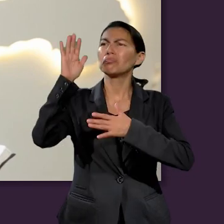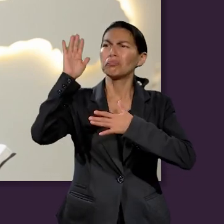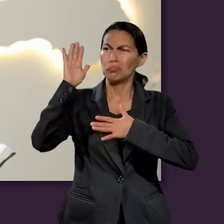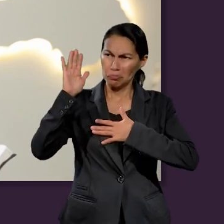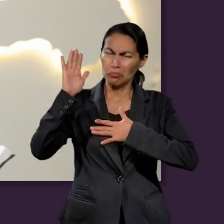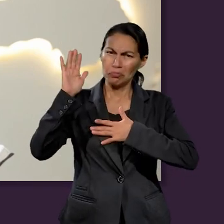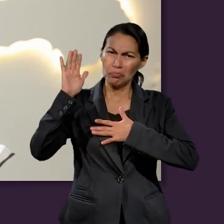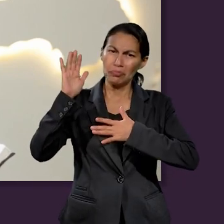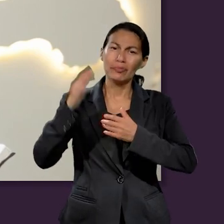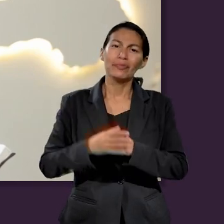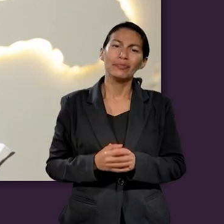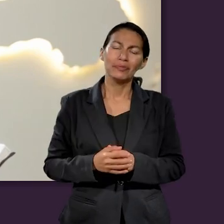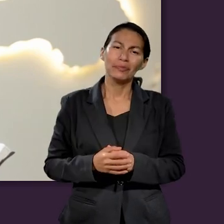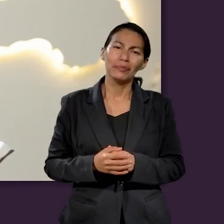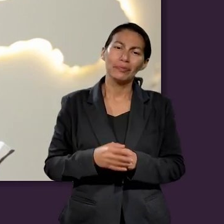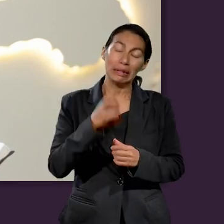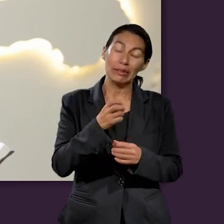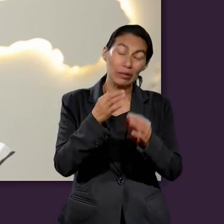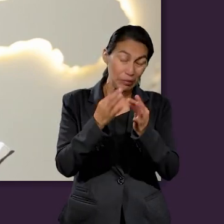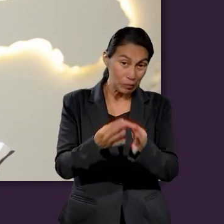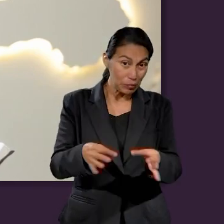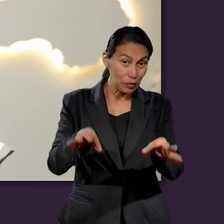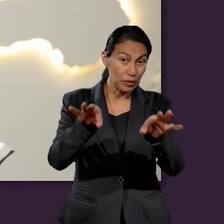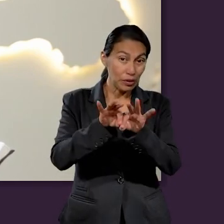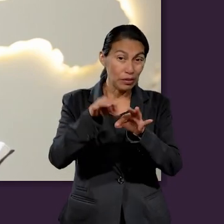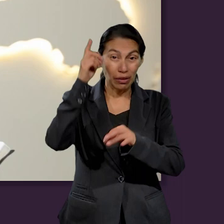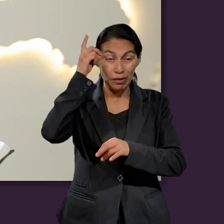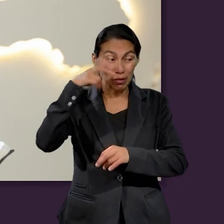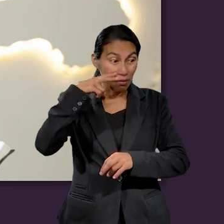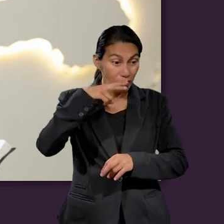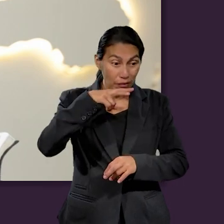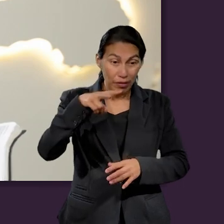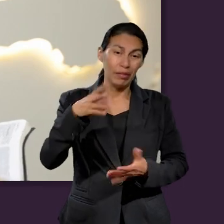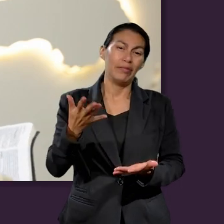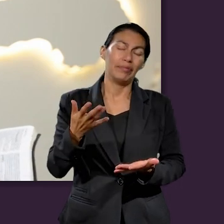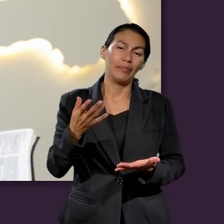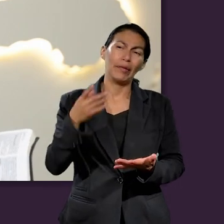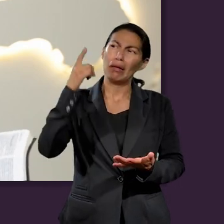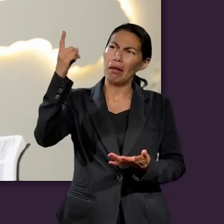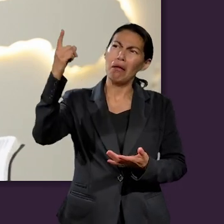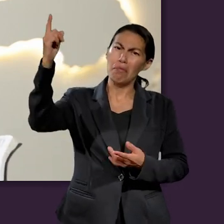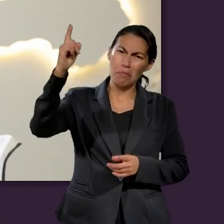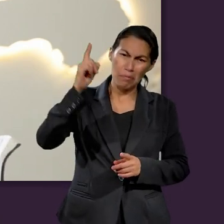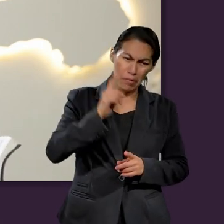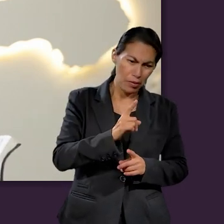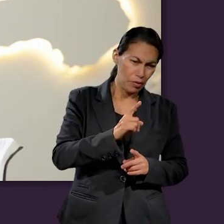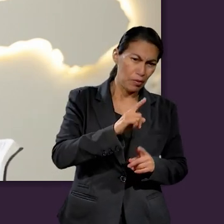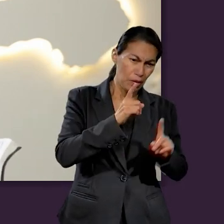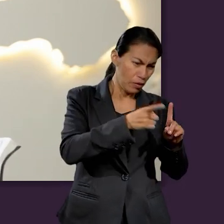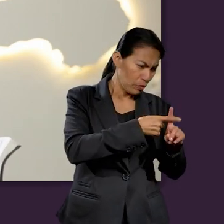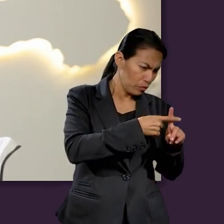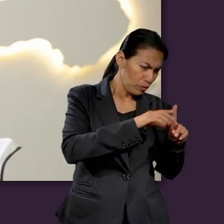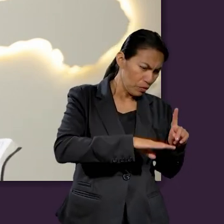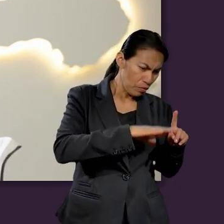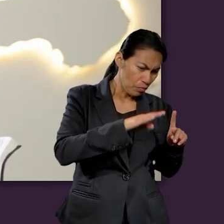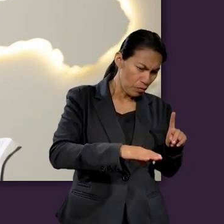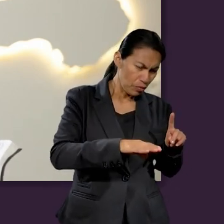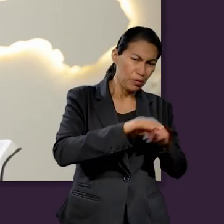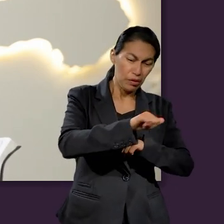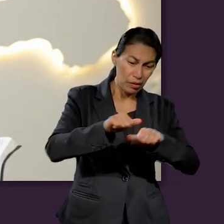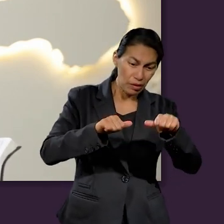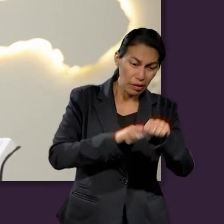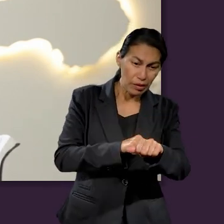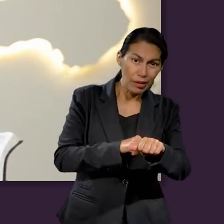cuando pusimos una palomita, cuando contestamos afirmativamente, nos comprometimos y ese es un compromiso